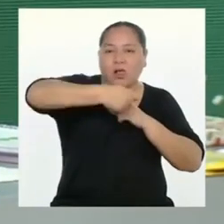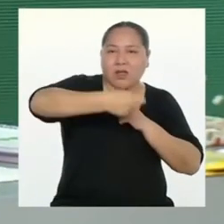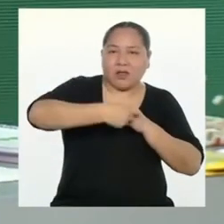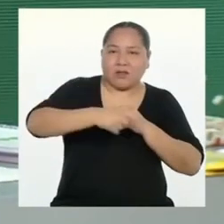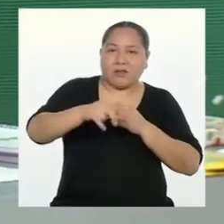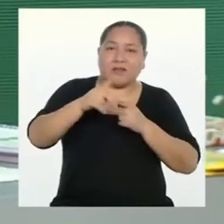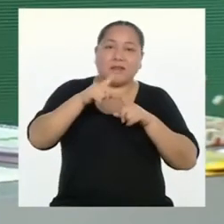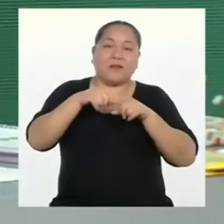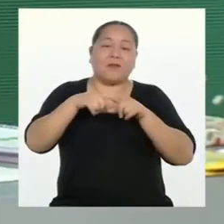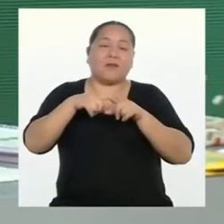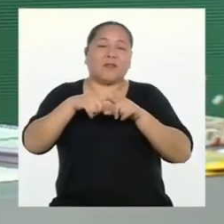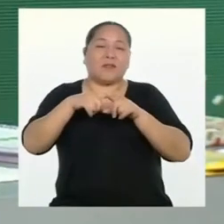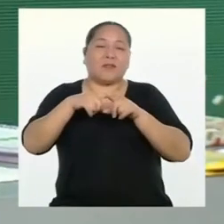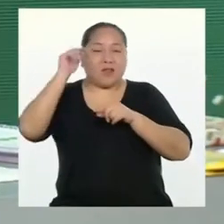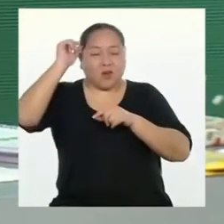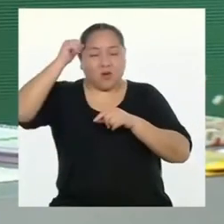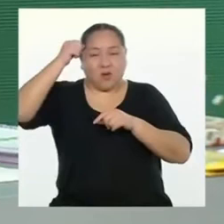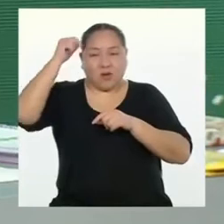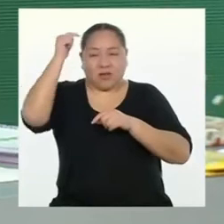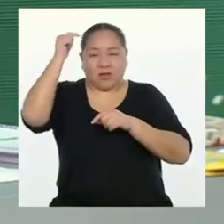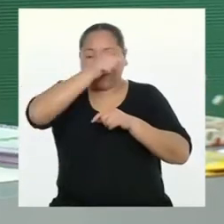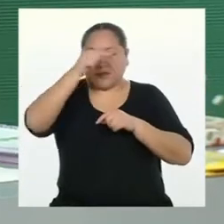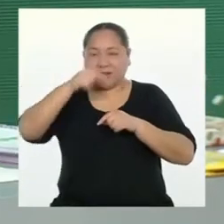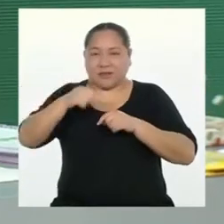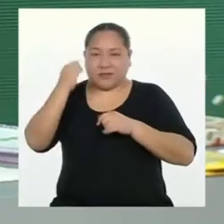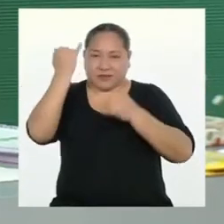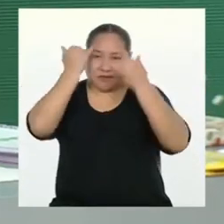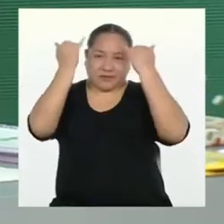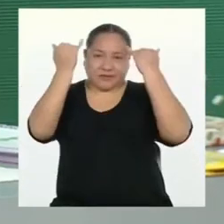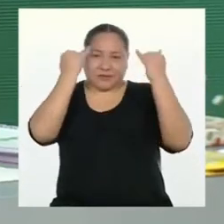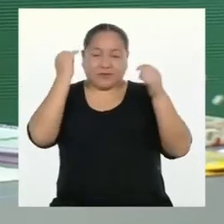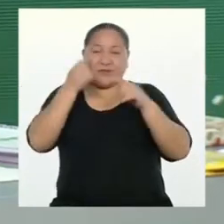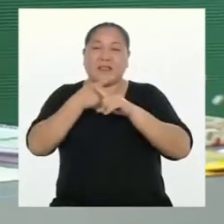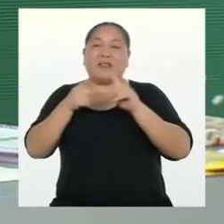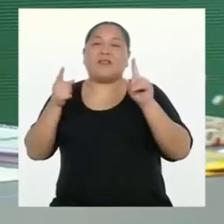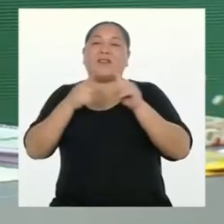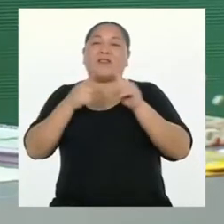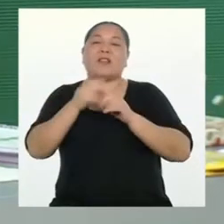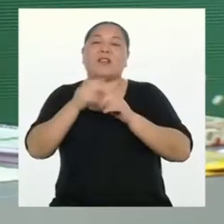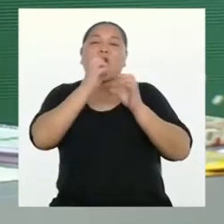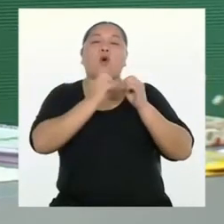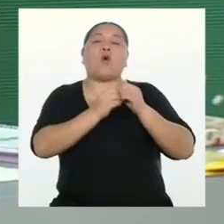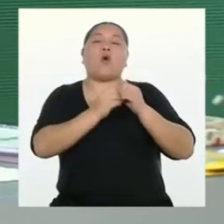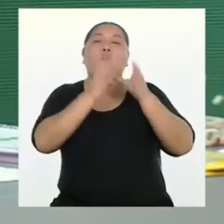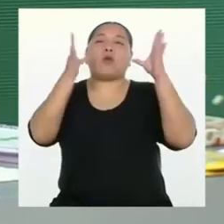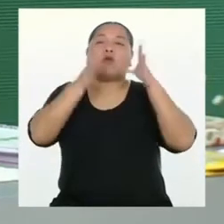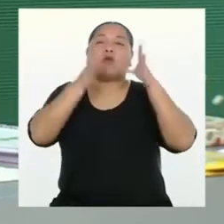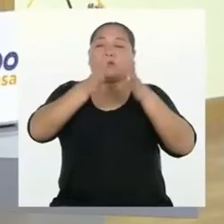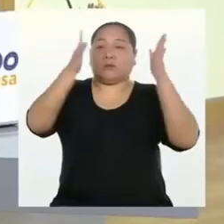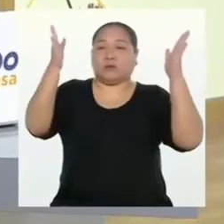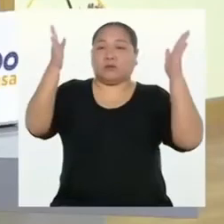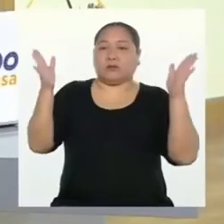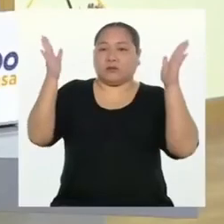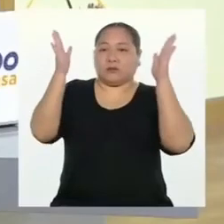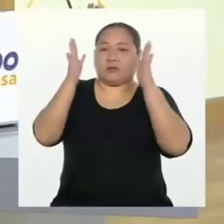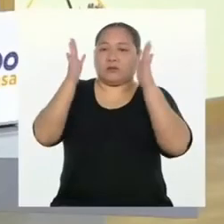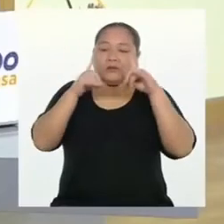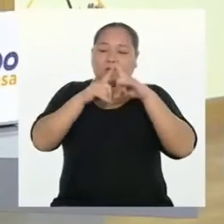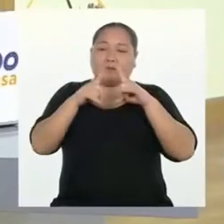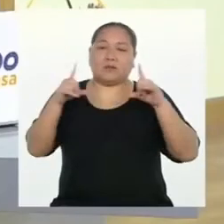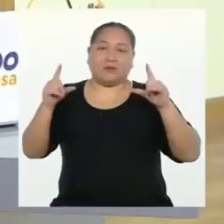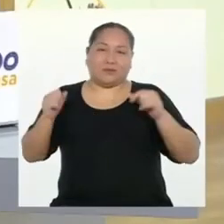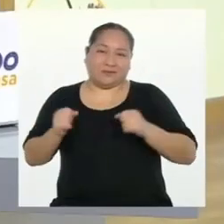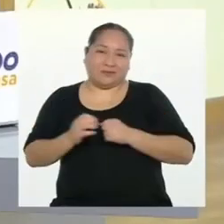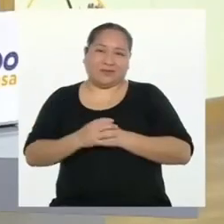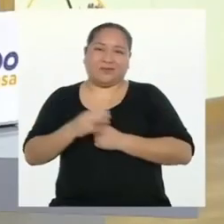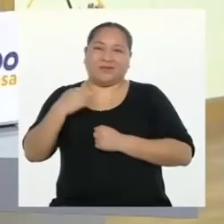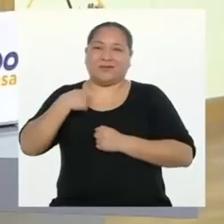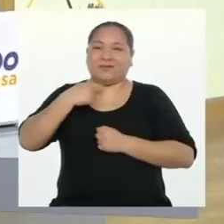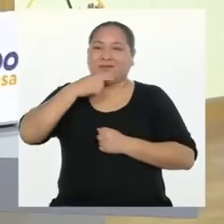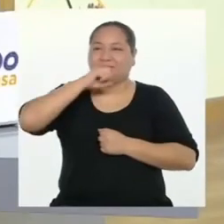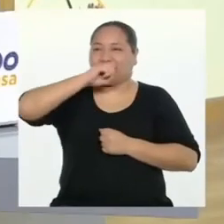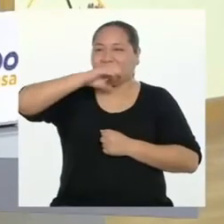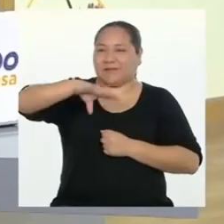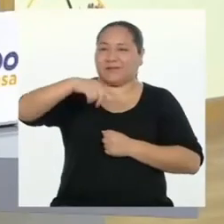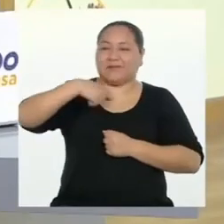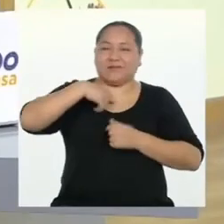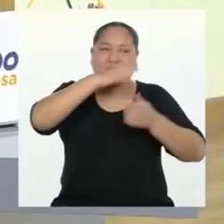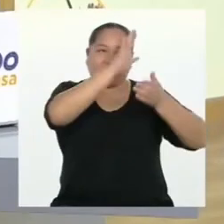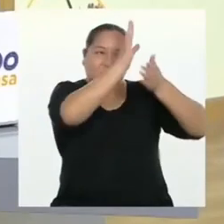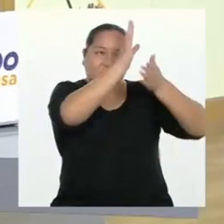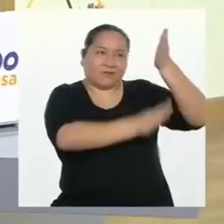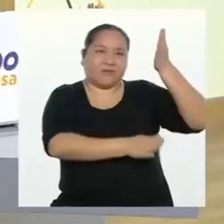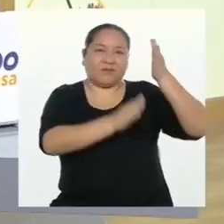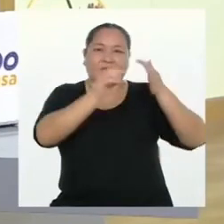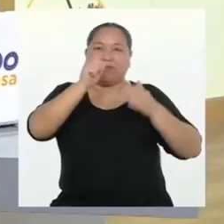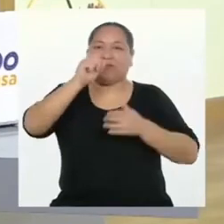Recuerden que los criterios son los mismos, solo que la diferencia está en las proporciones o el tamaño. Como ya lo dije, yo haré un